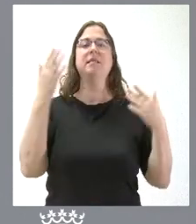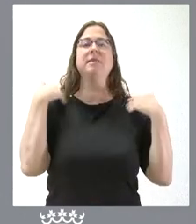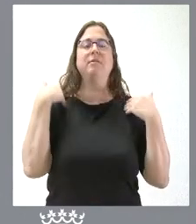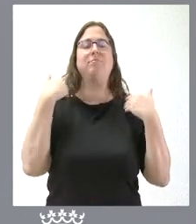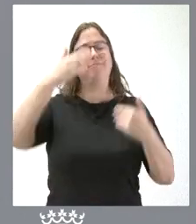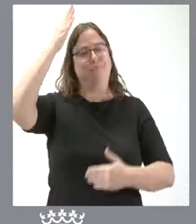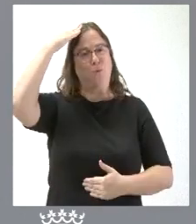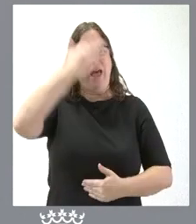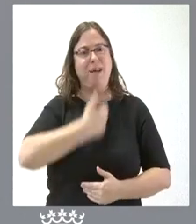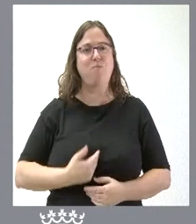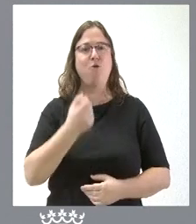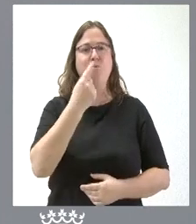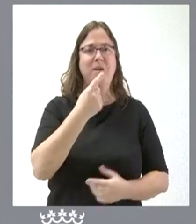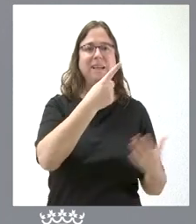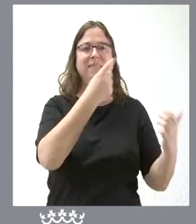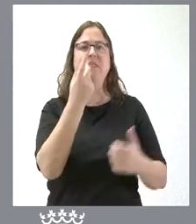propietarios agrarios.